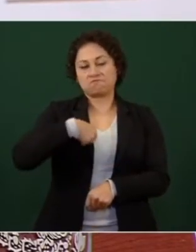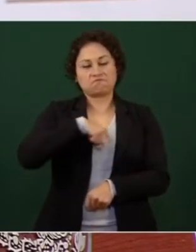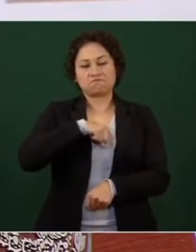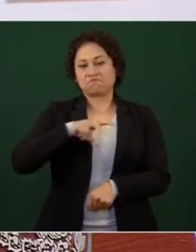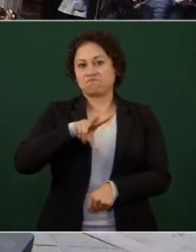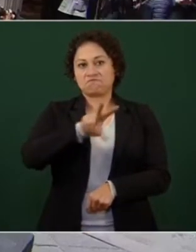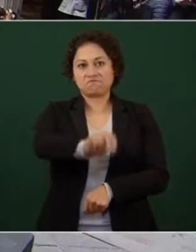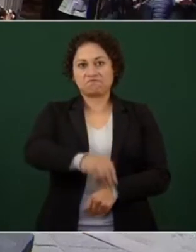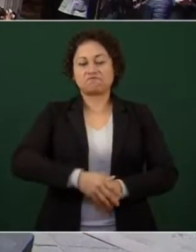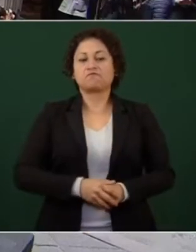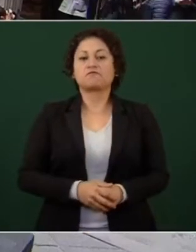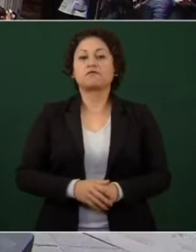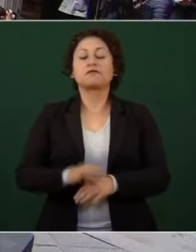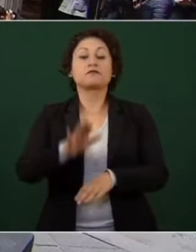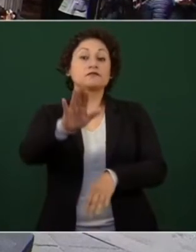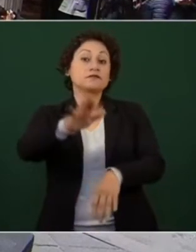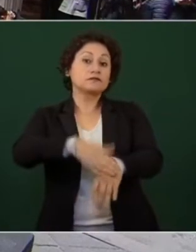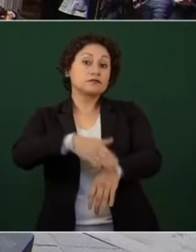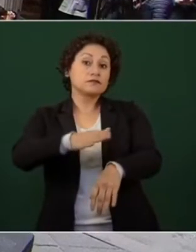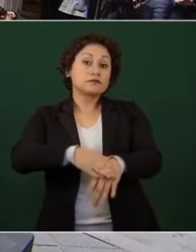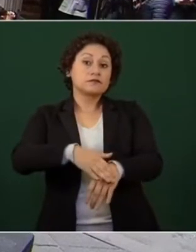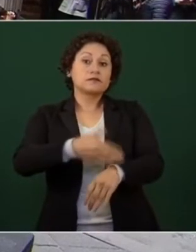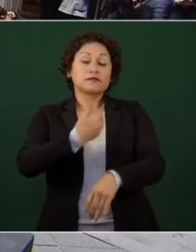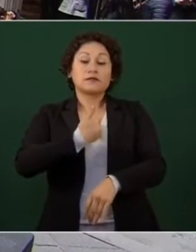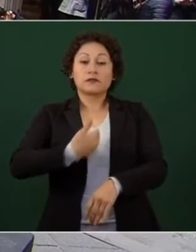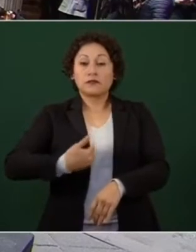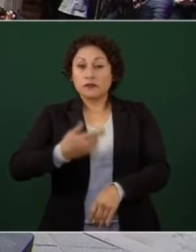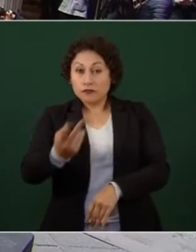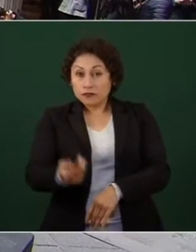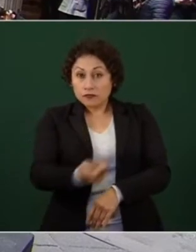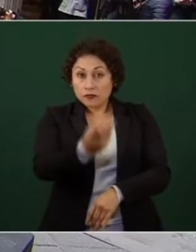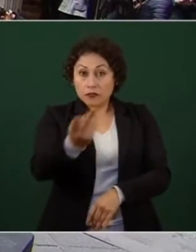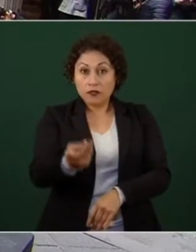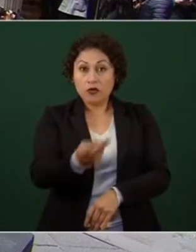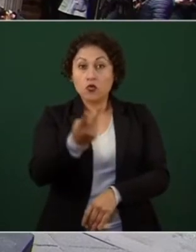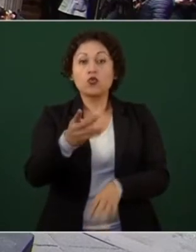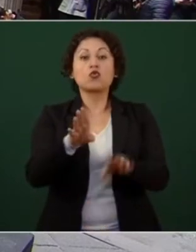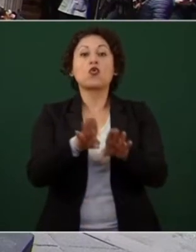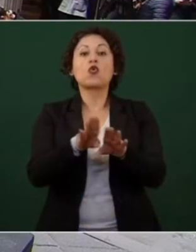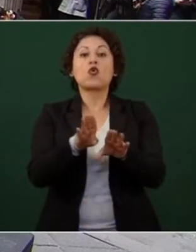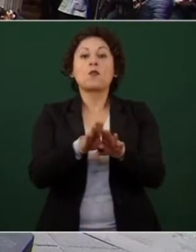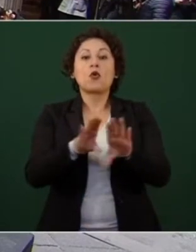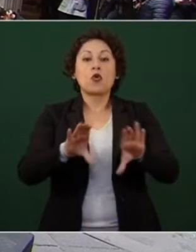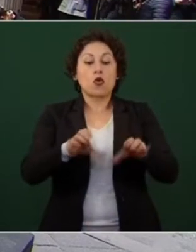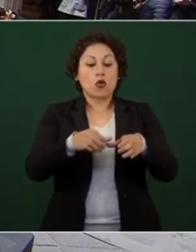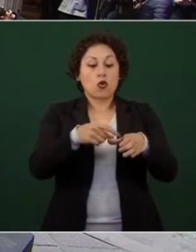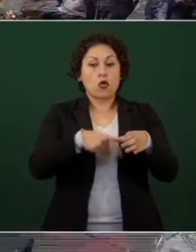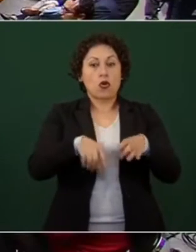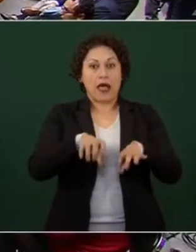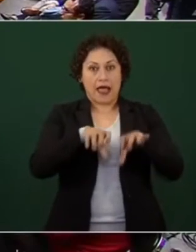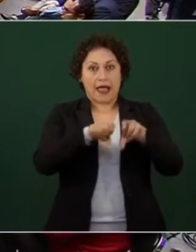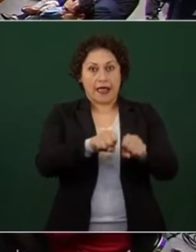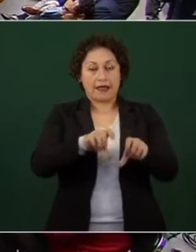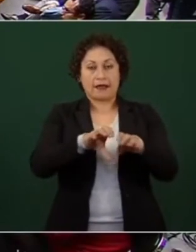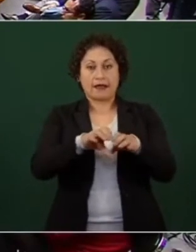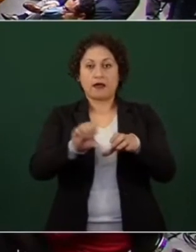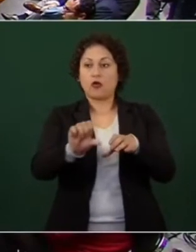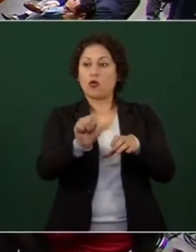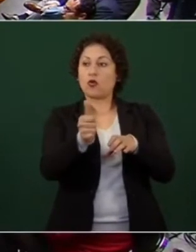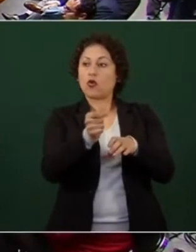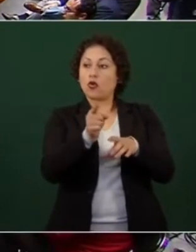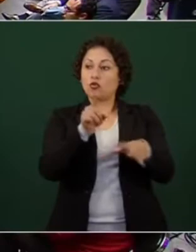presidente hay líneas que se fortalezcan hacia algo que esté detrás de esto que hay que estén avanzándose por ejemplo el tema de la